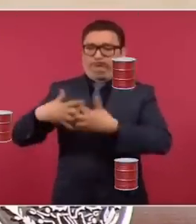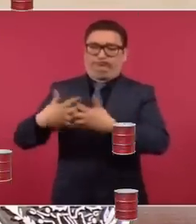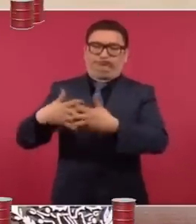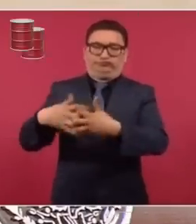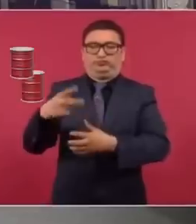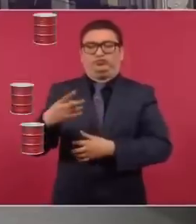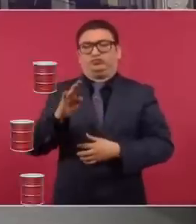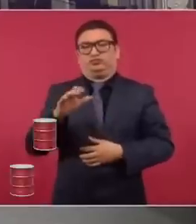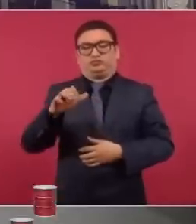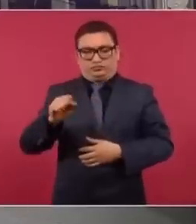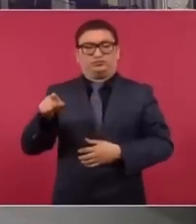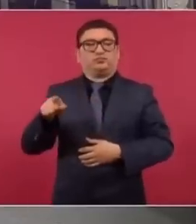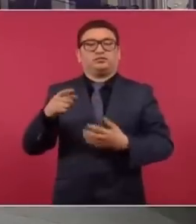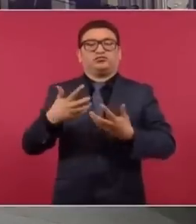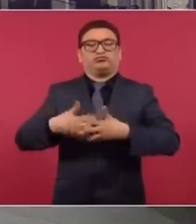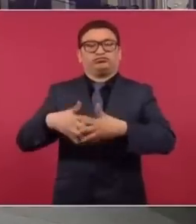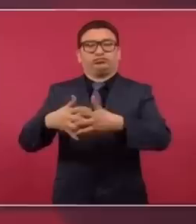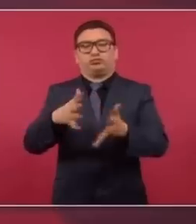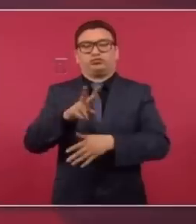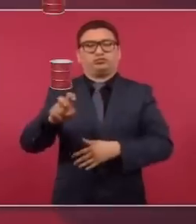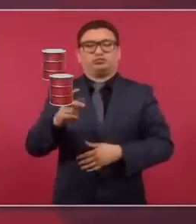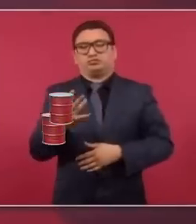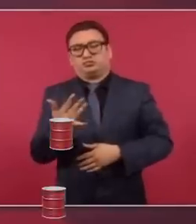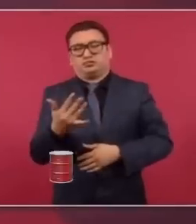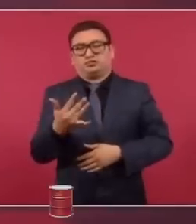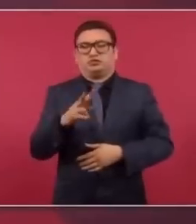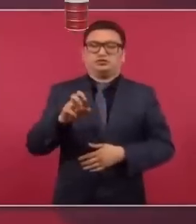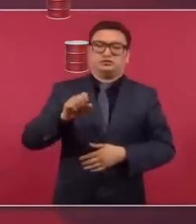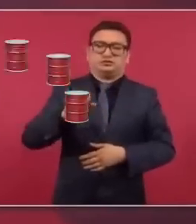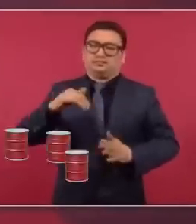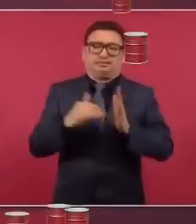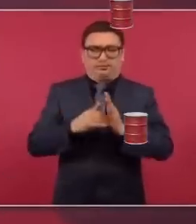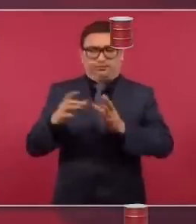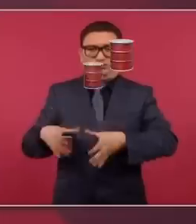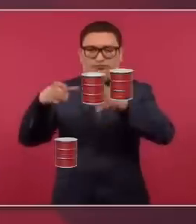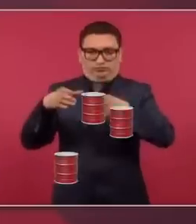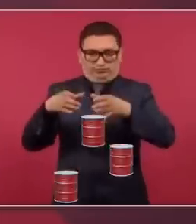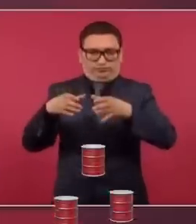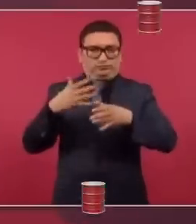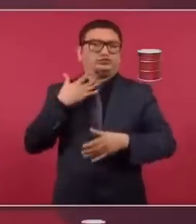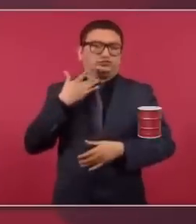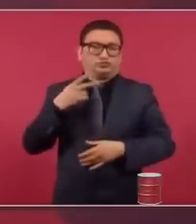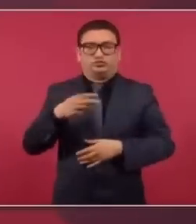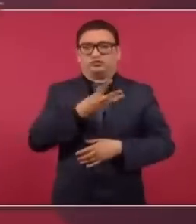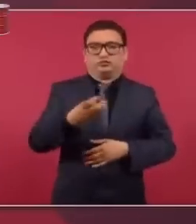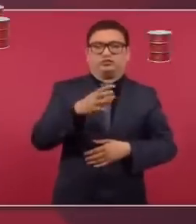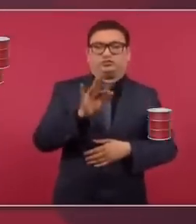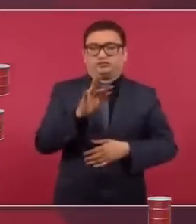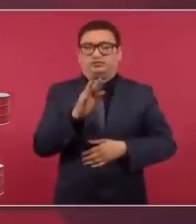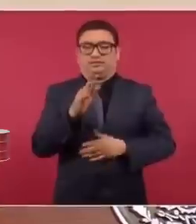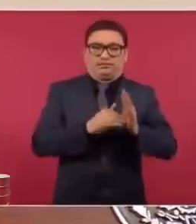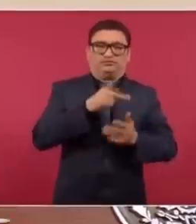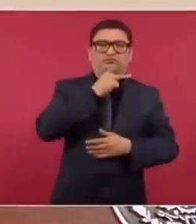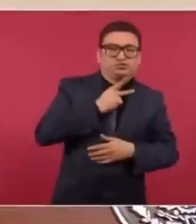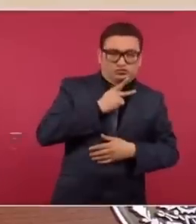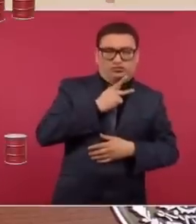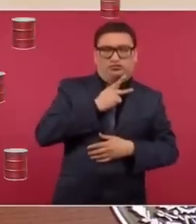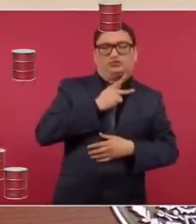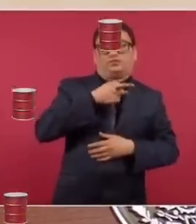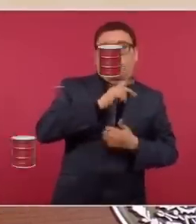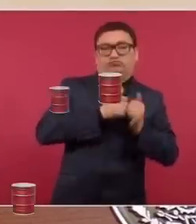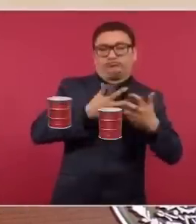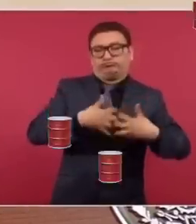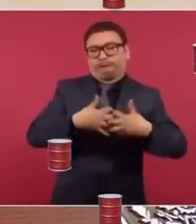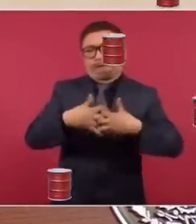procesar dos bocas, con una producción como de 250, 260 mil barriles de combustible, porque son 340 mil de petróleo crudo, pero lo que